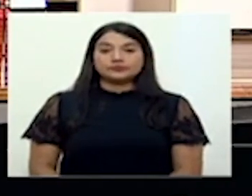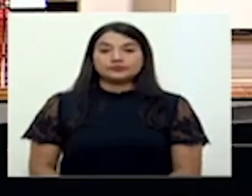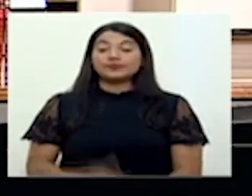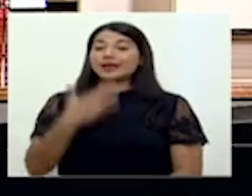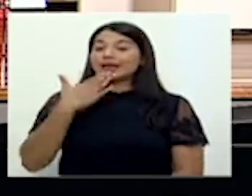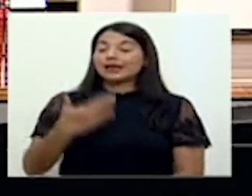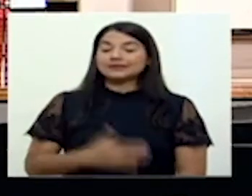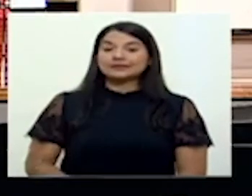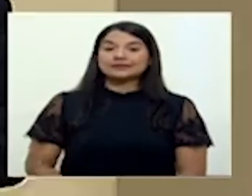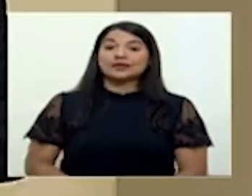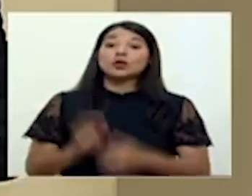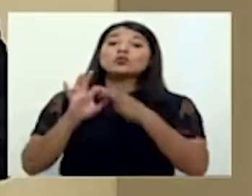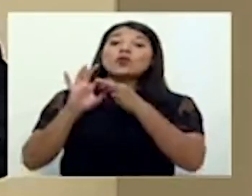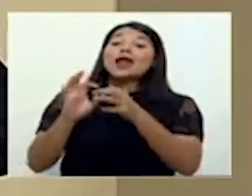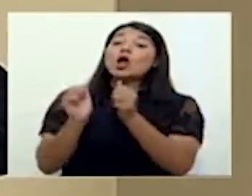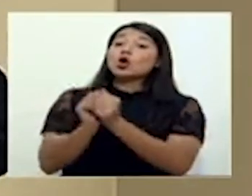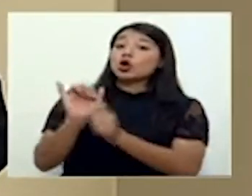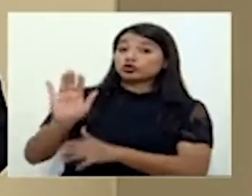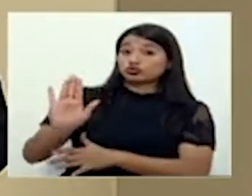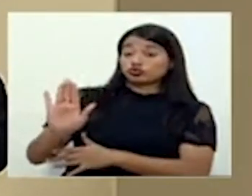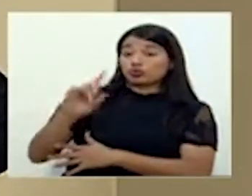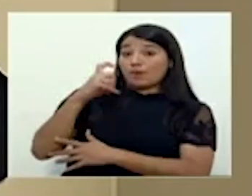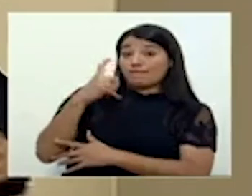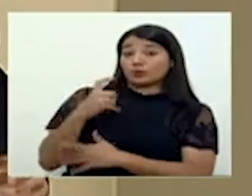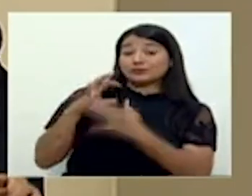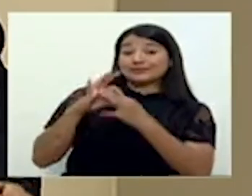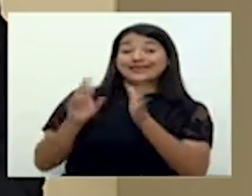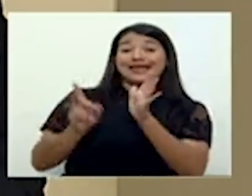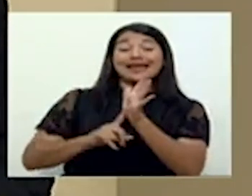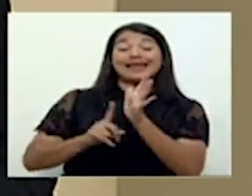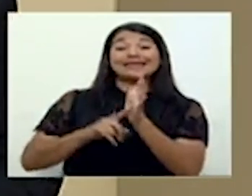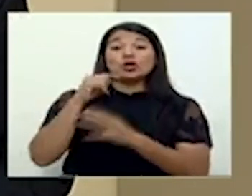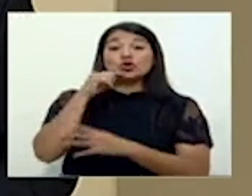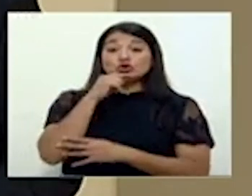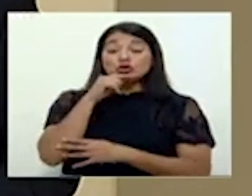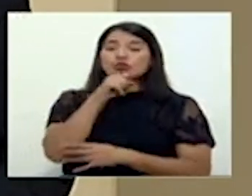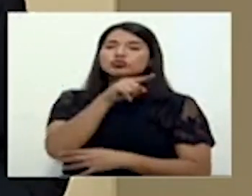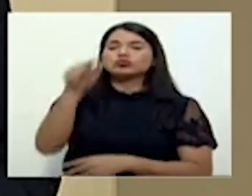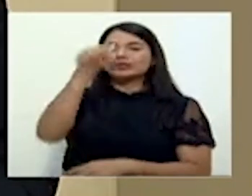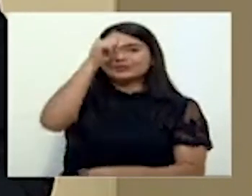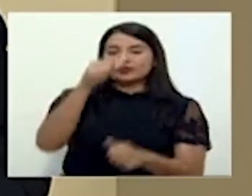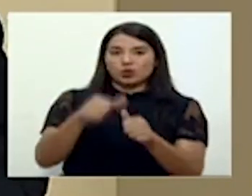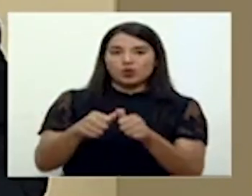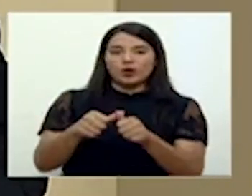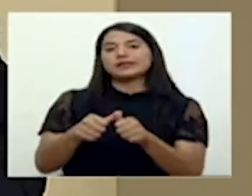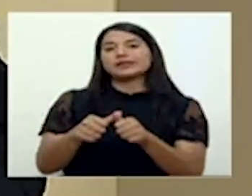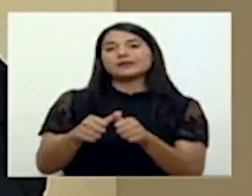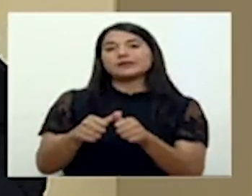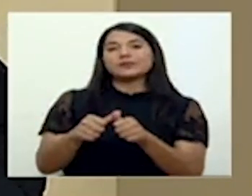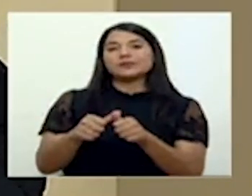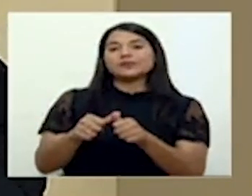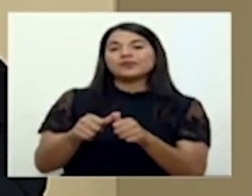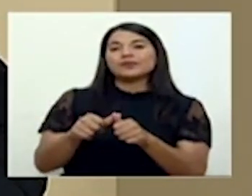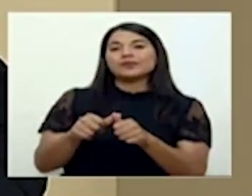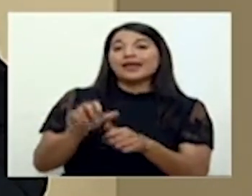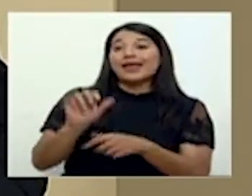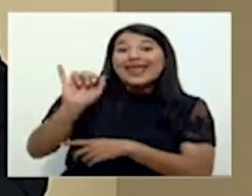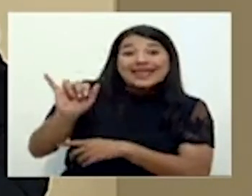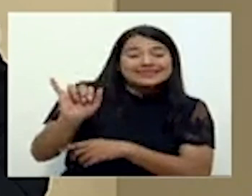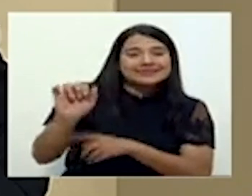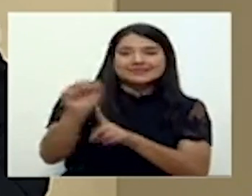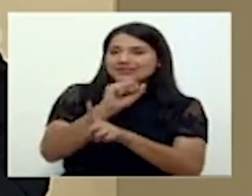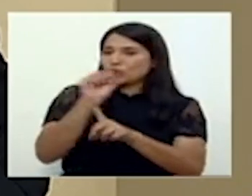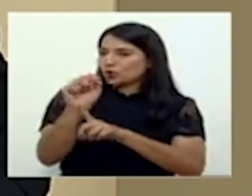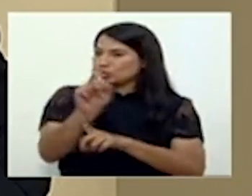Gracias. En relación con su consulta sobre la alerta roja, recordemos que ese es el escenario al que no queremos